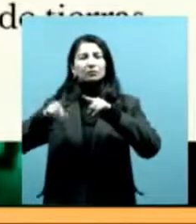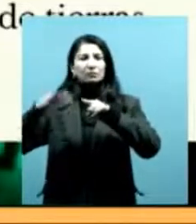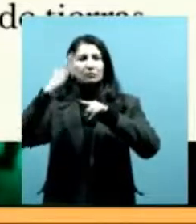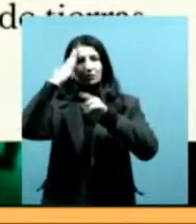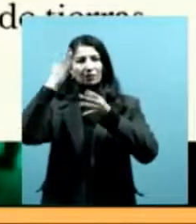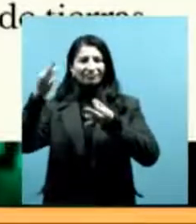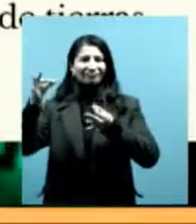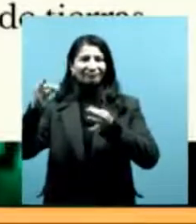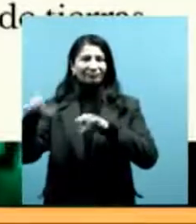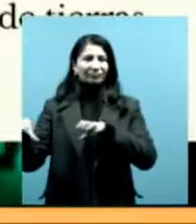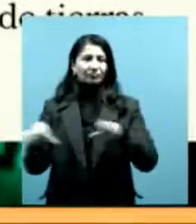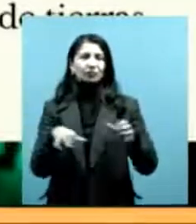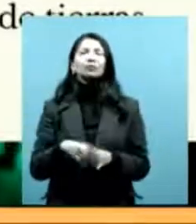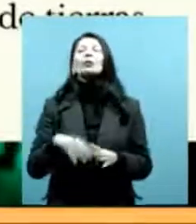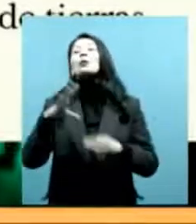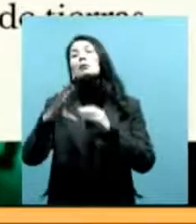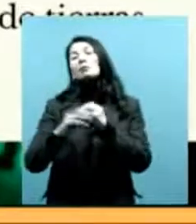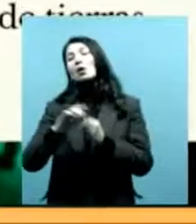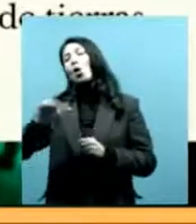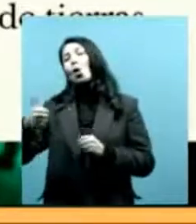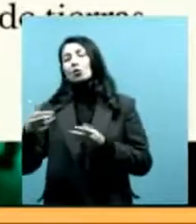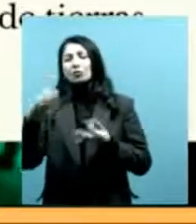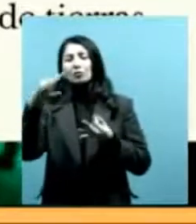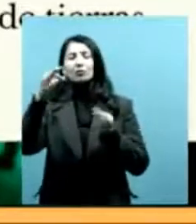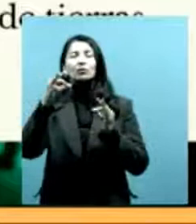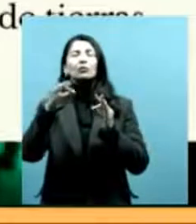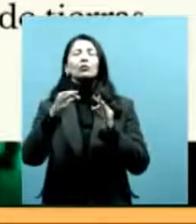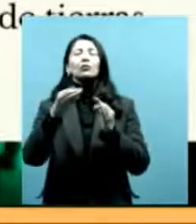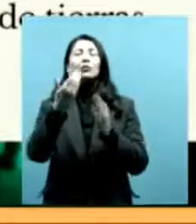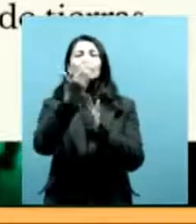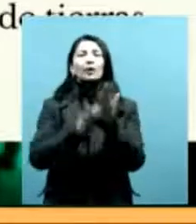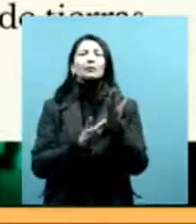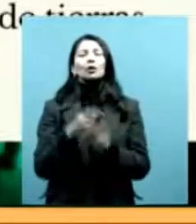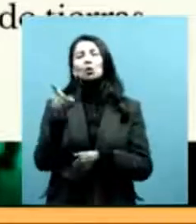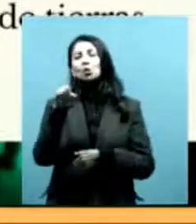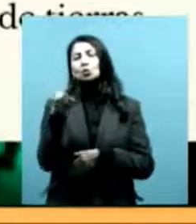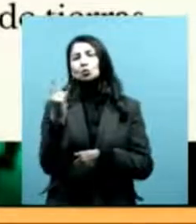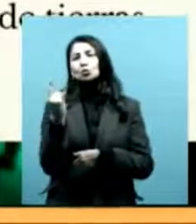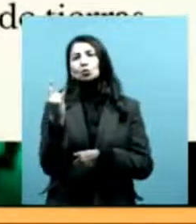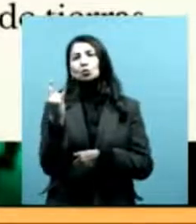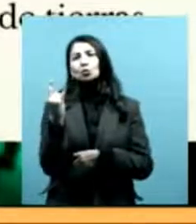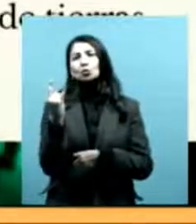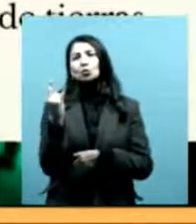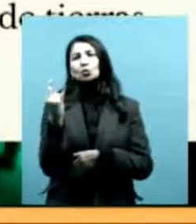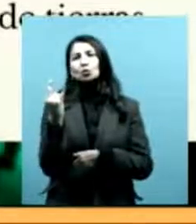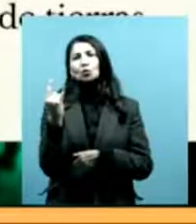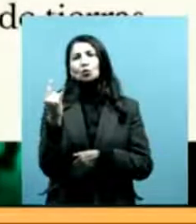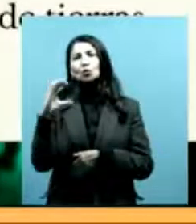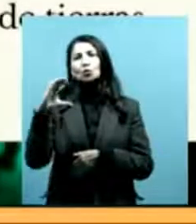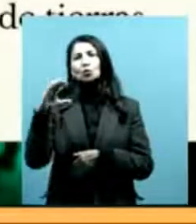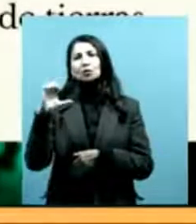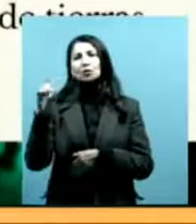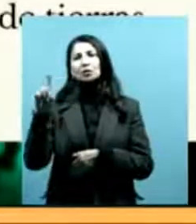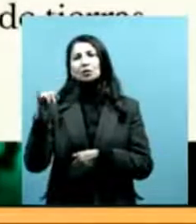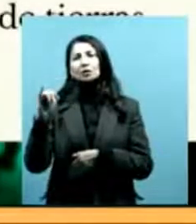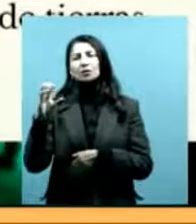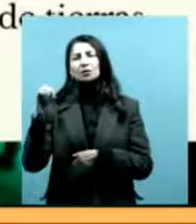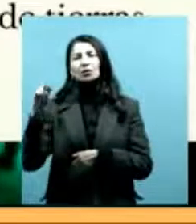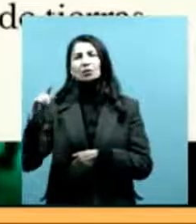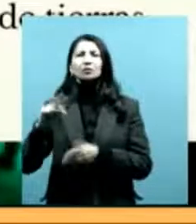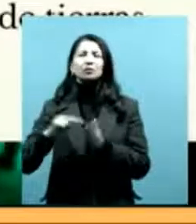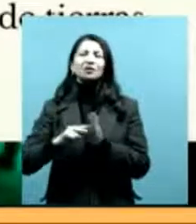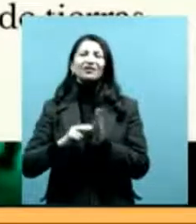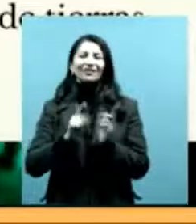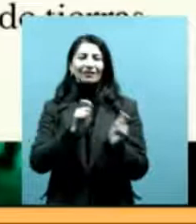mecanismos es la normativa de la sucesión. Las leyes de sucesión son una imposición